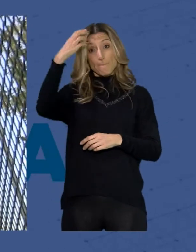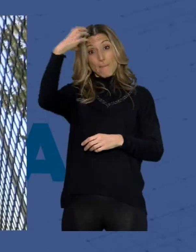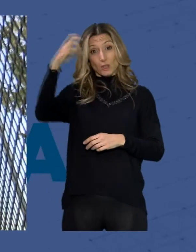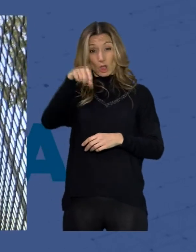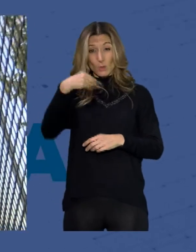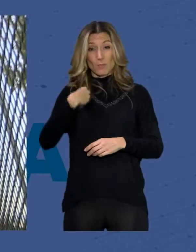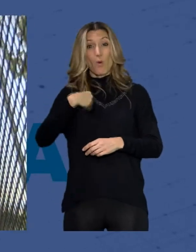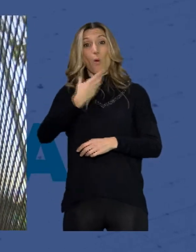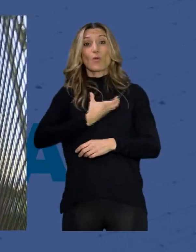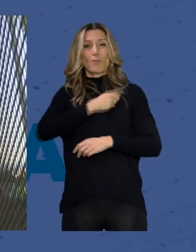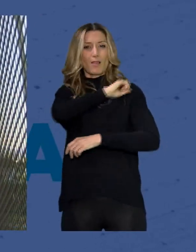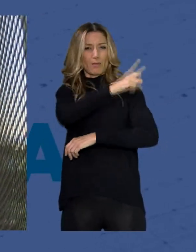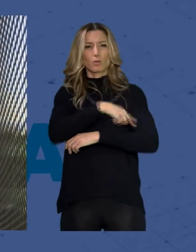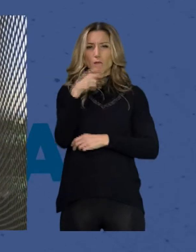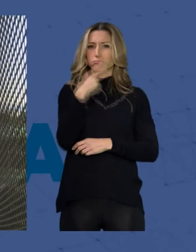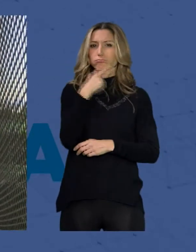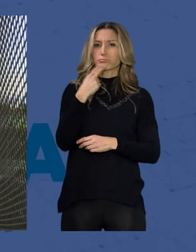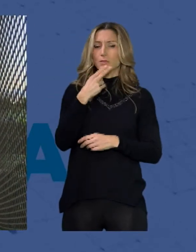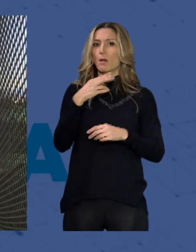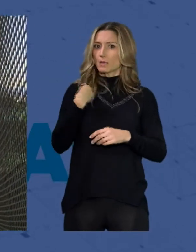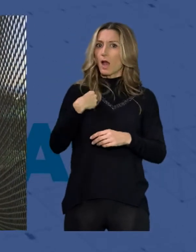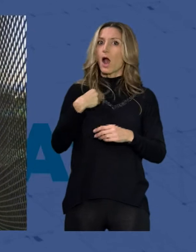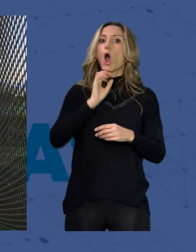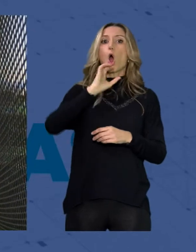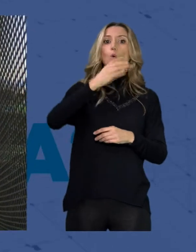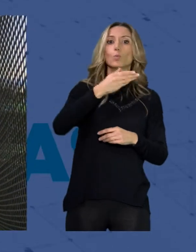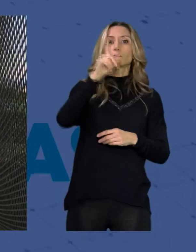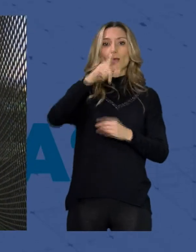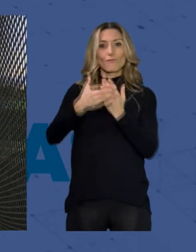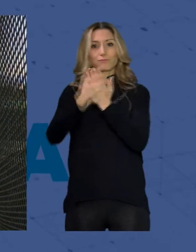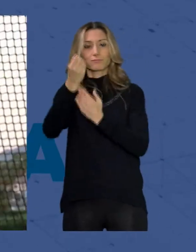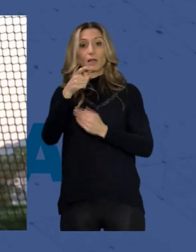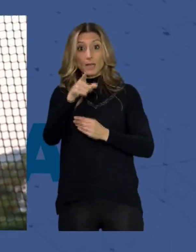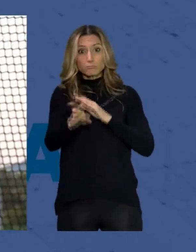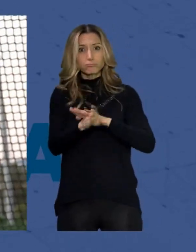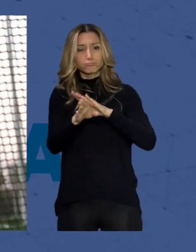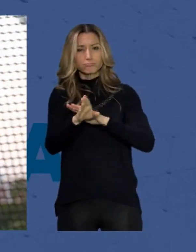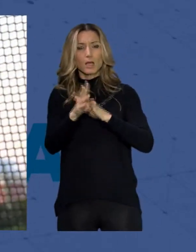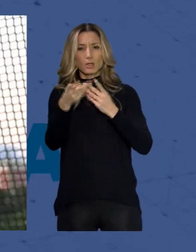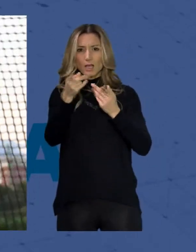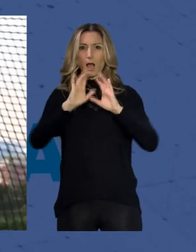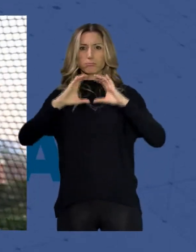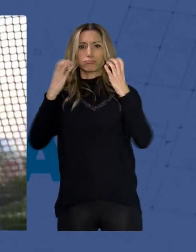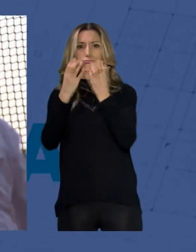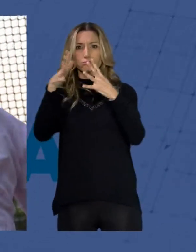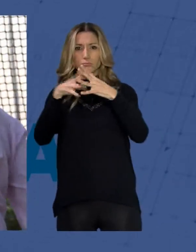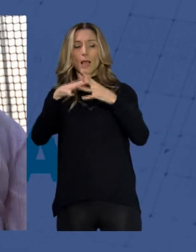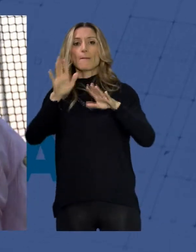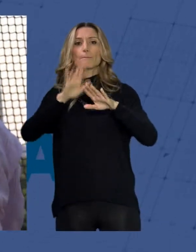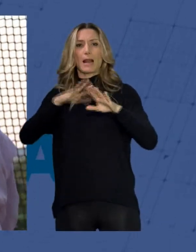almería cumple con esta promesa a clubes y federación y sigue dotando a esta infraestructura dedicada a la práctica del atletismo